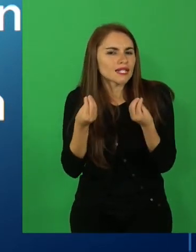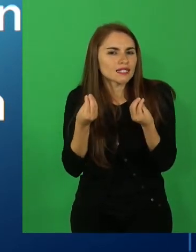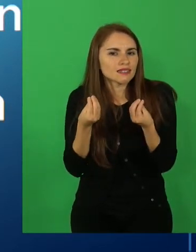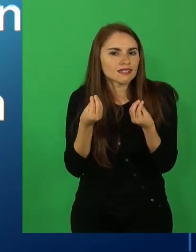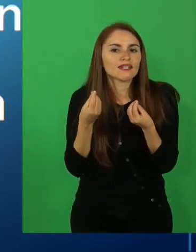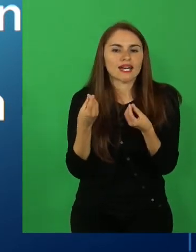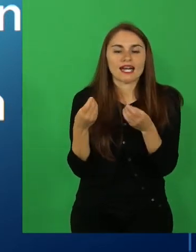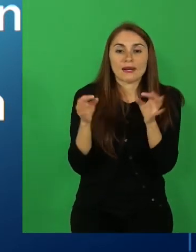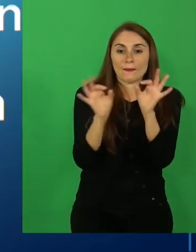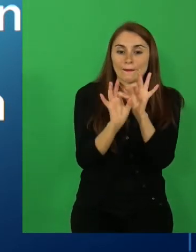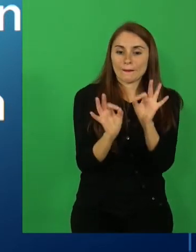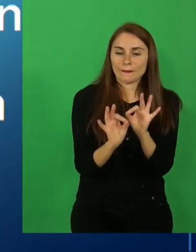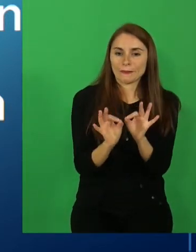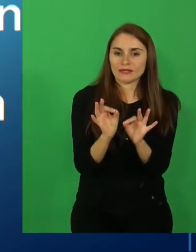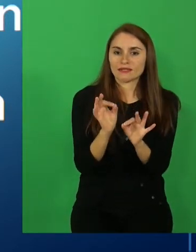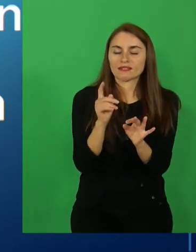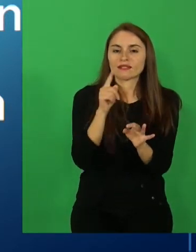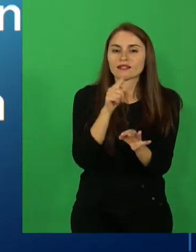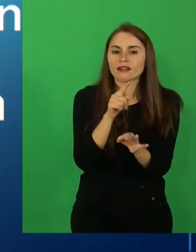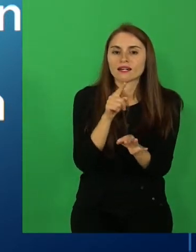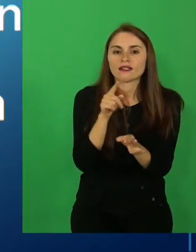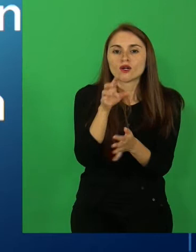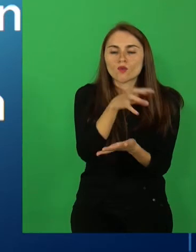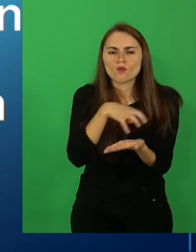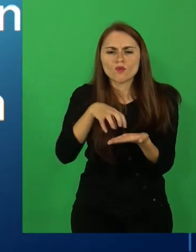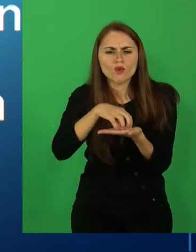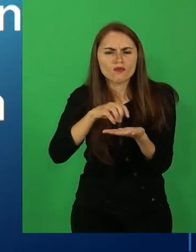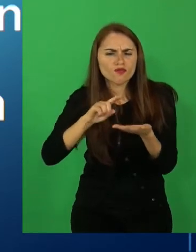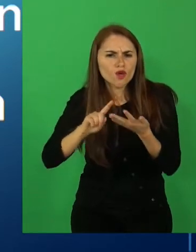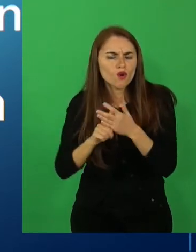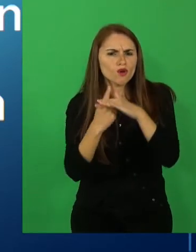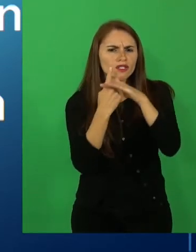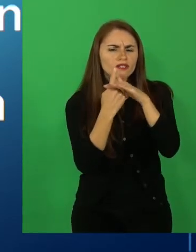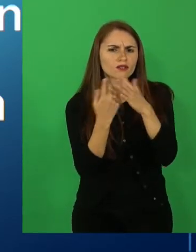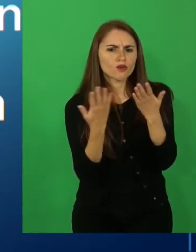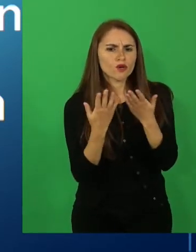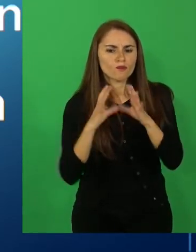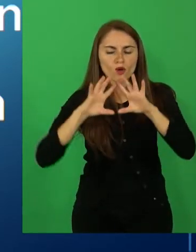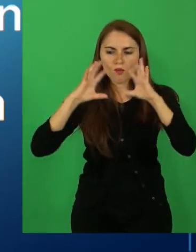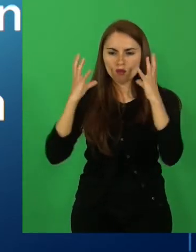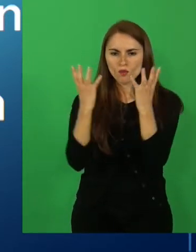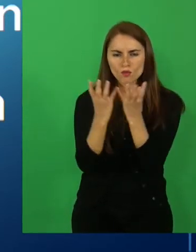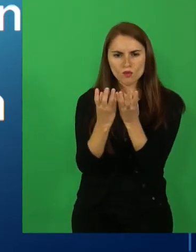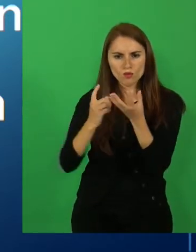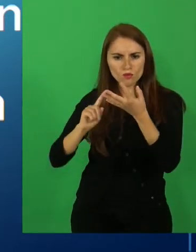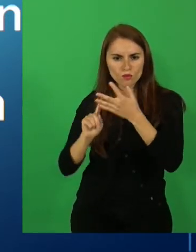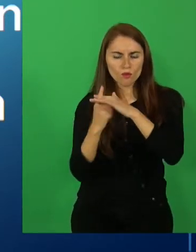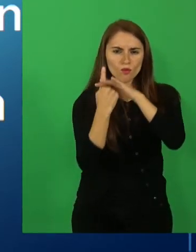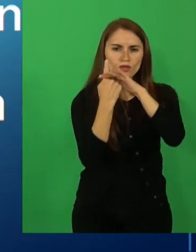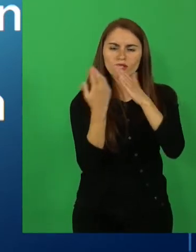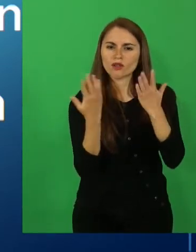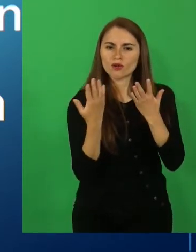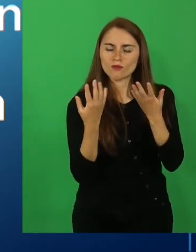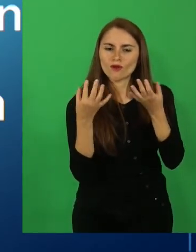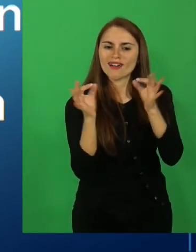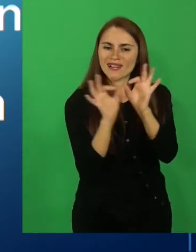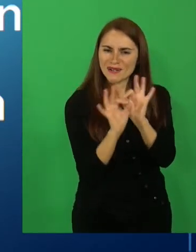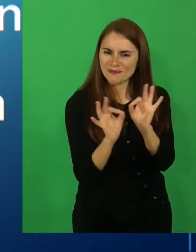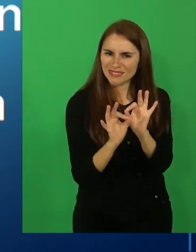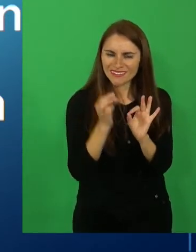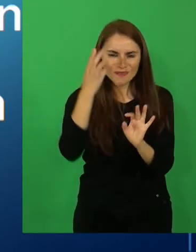que sus pueblos entendían su existencia y la del mundo en que habitaban. Los mitos son